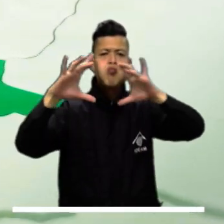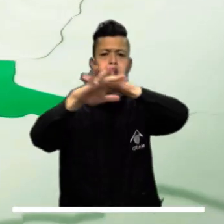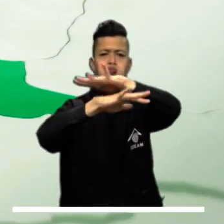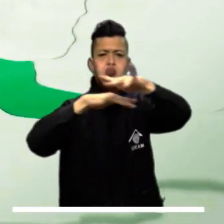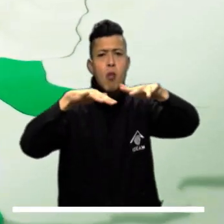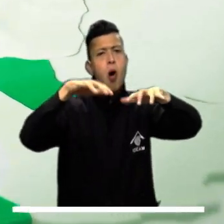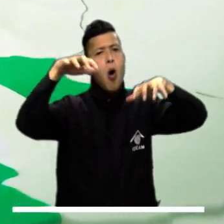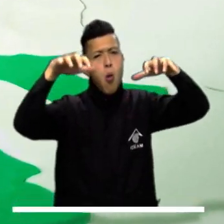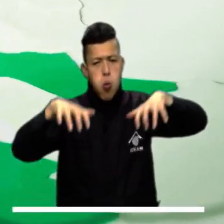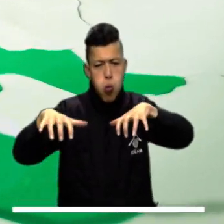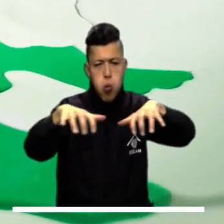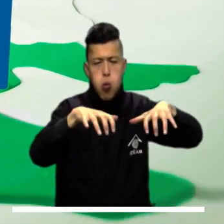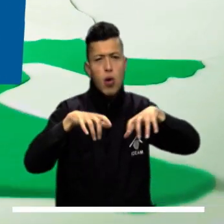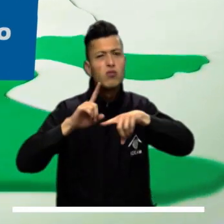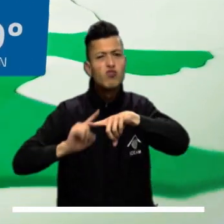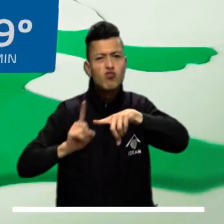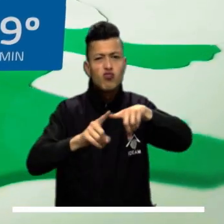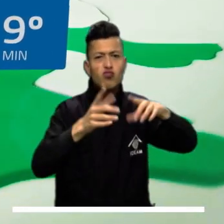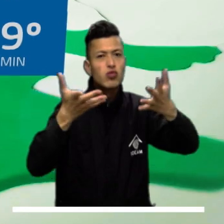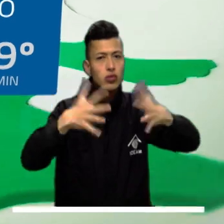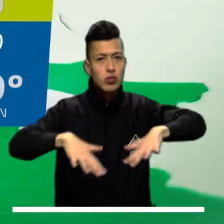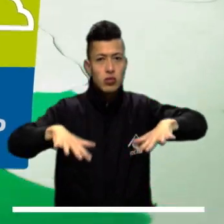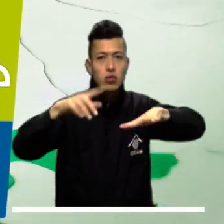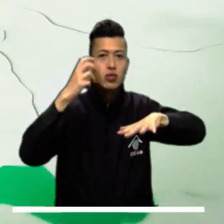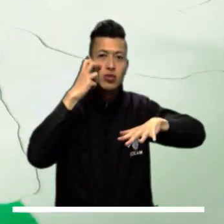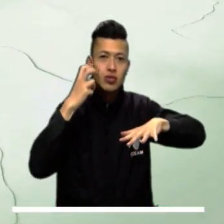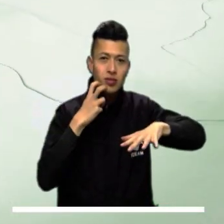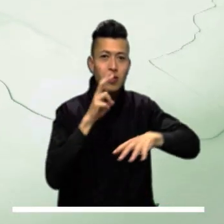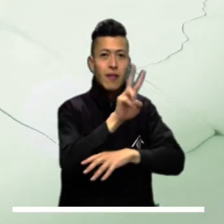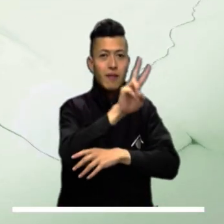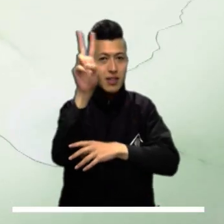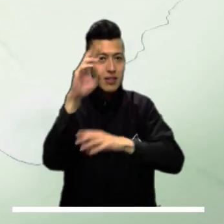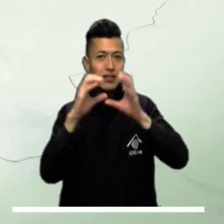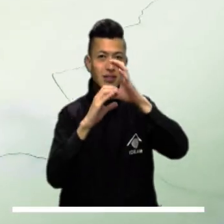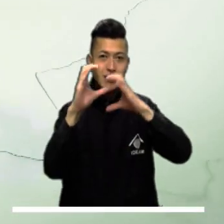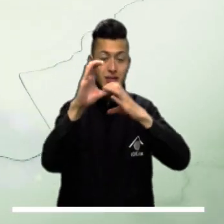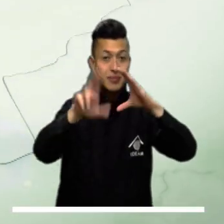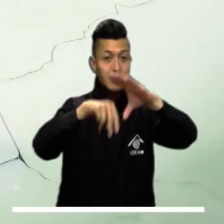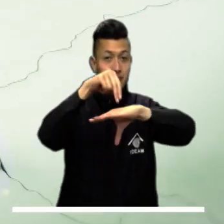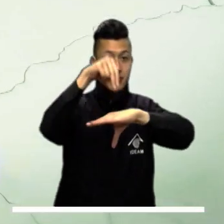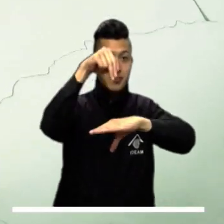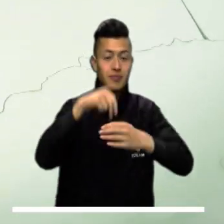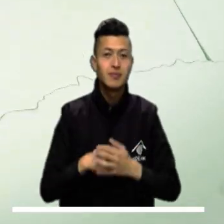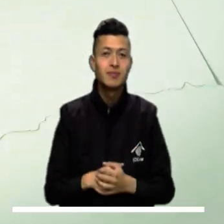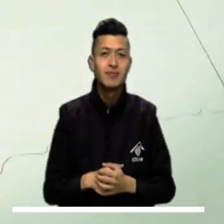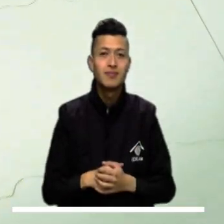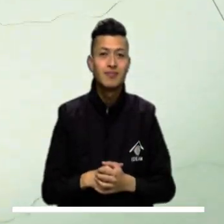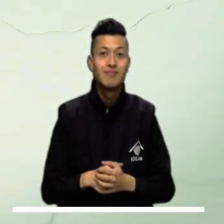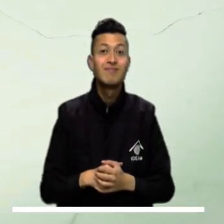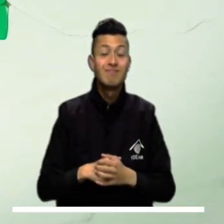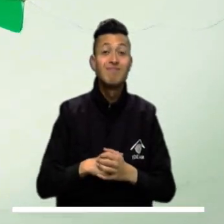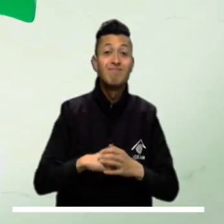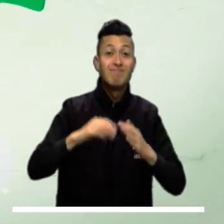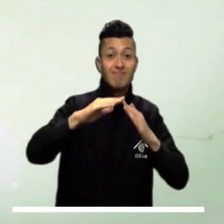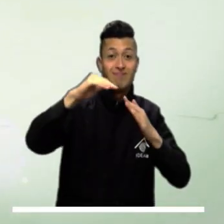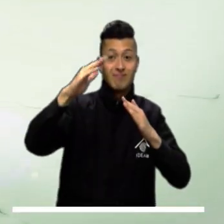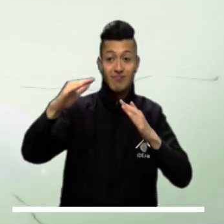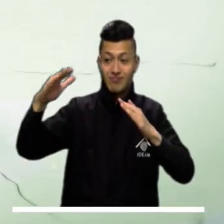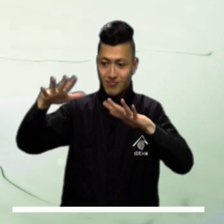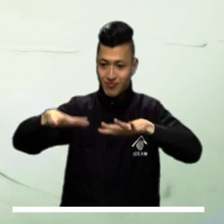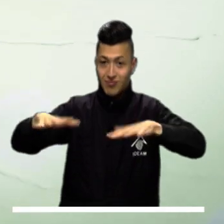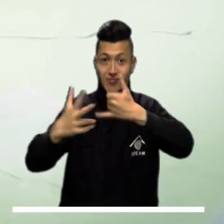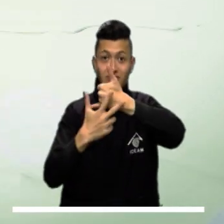nubladas, lo cual puede ocasionar lluvias de variada intensidad sobre Chocó, Valle del Cauca, Cauca y Nariño.